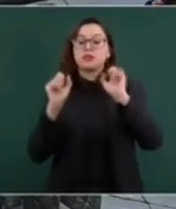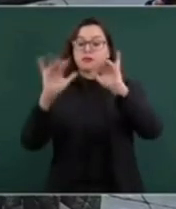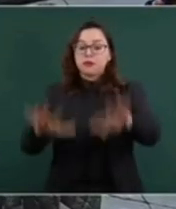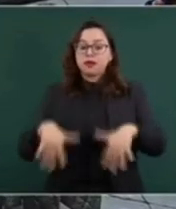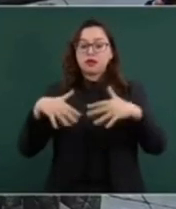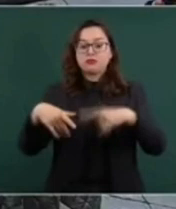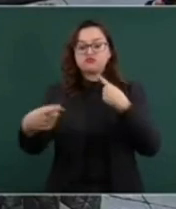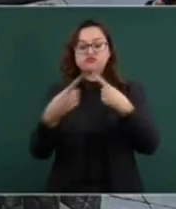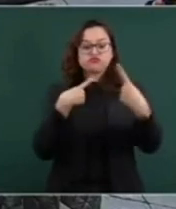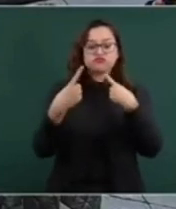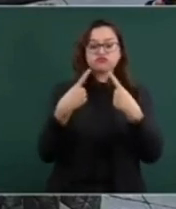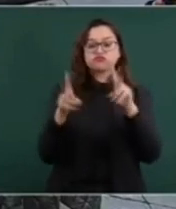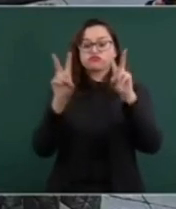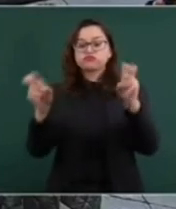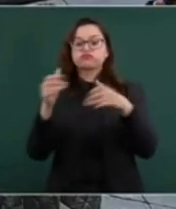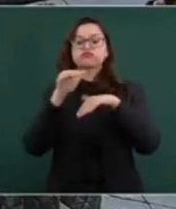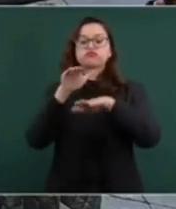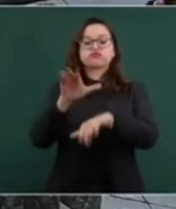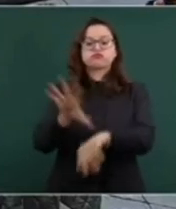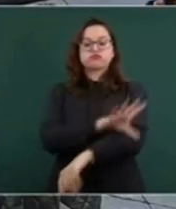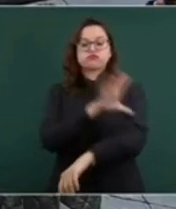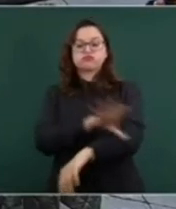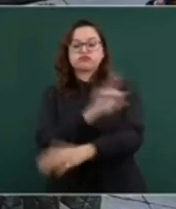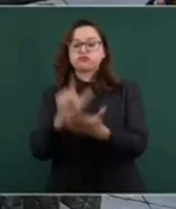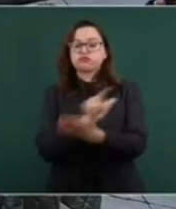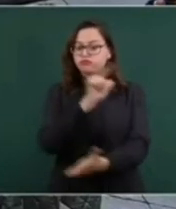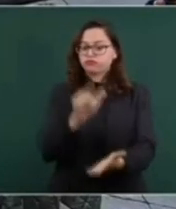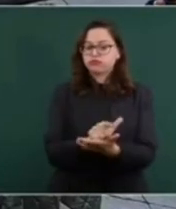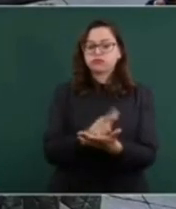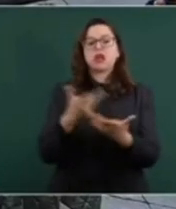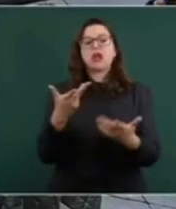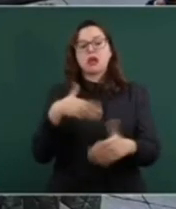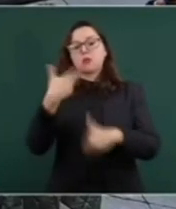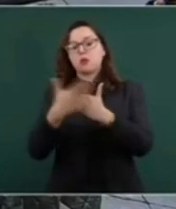para la Reforma Eléctrica, no se le puso fecha, pero decía el coordinador del…